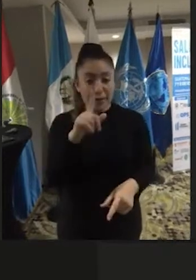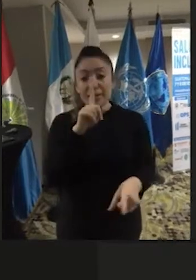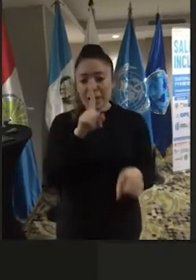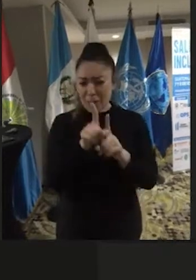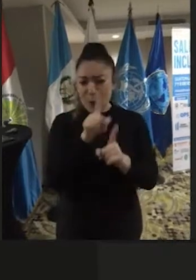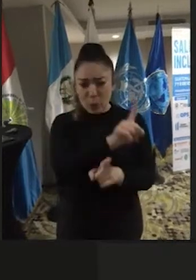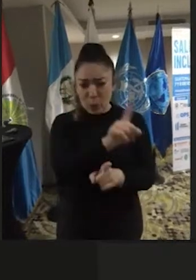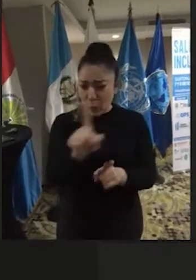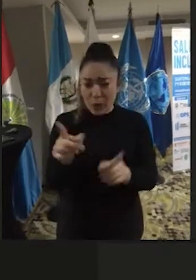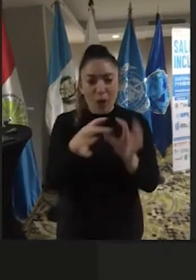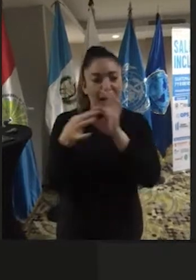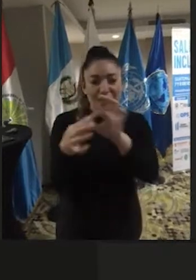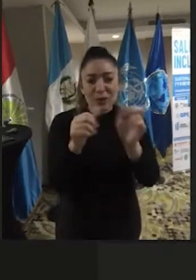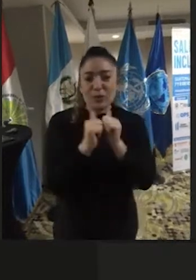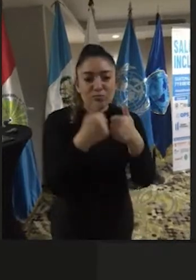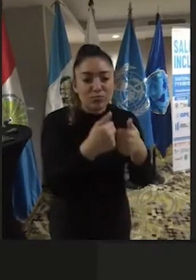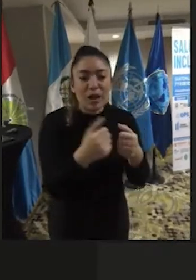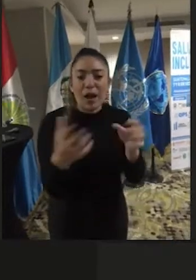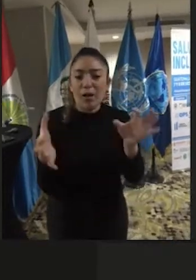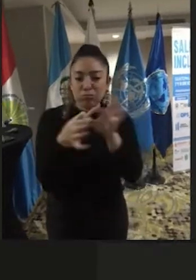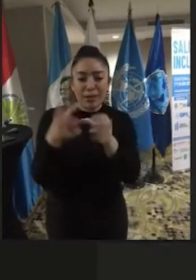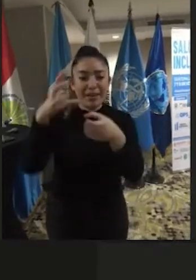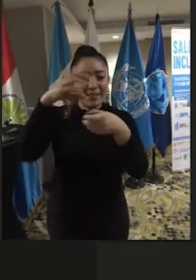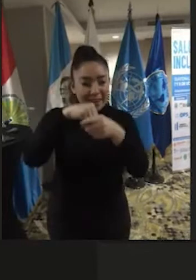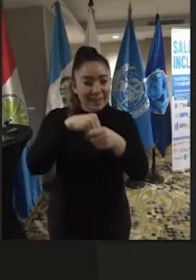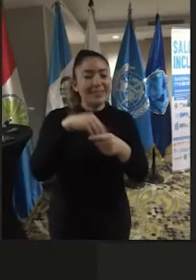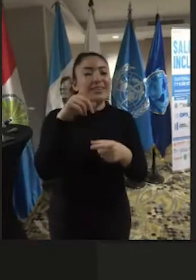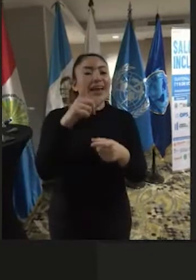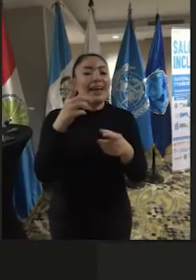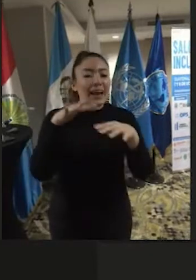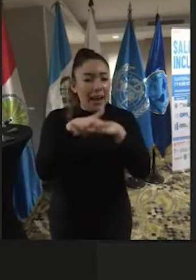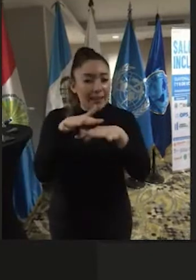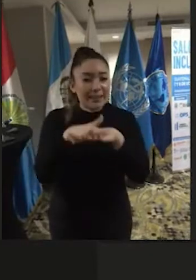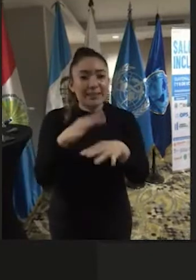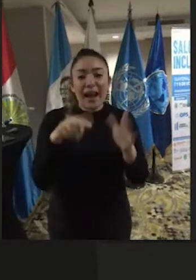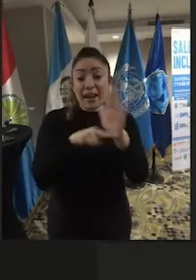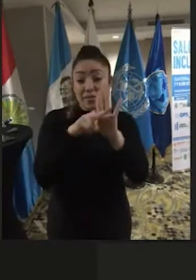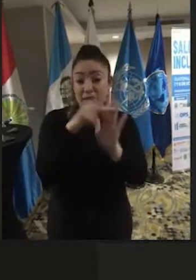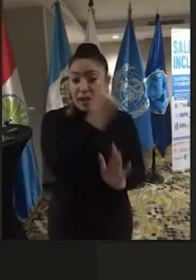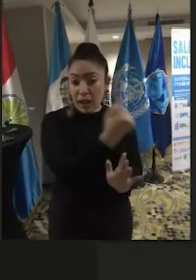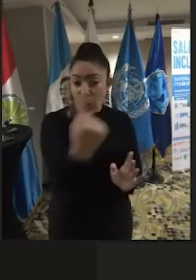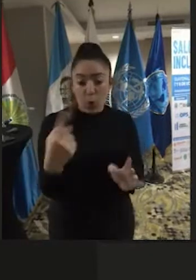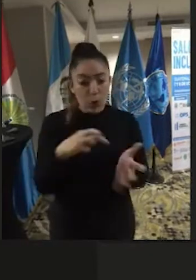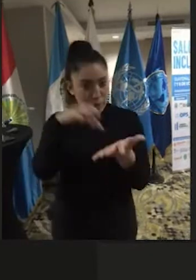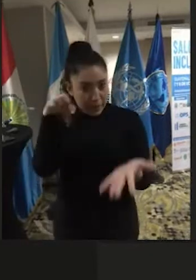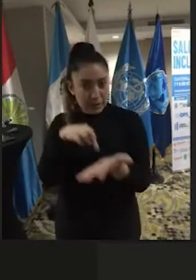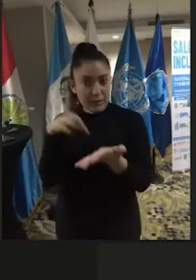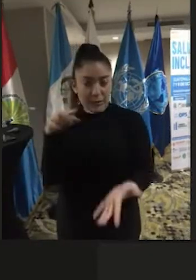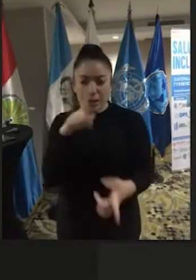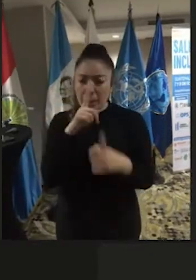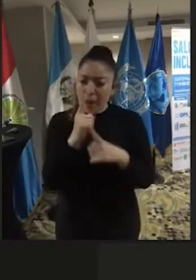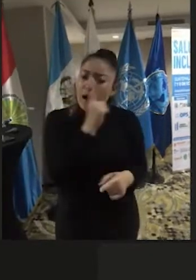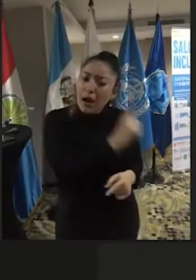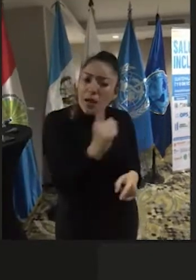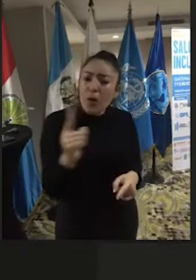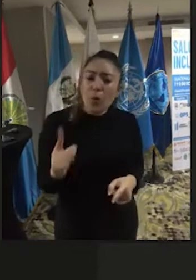a cada una de las organizaciones integrantes de RIADIS a nivel de cada uno de los países, a cada uno de los